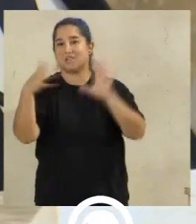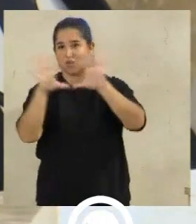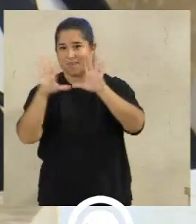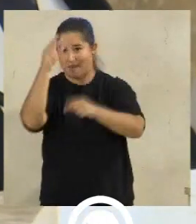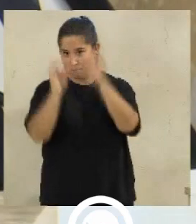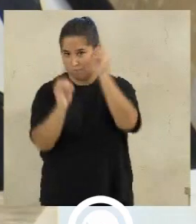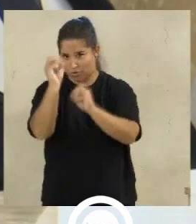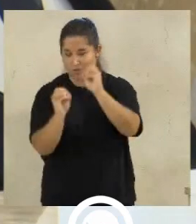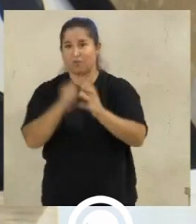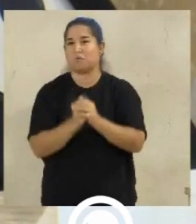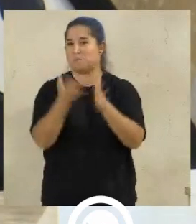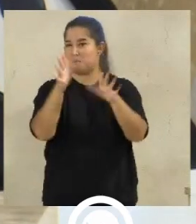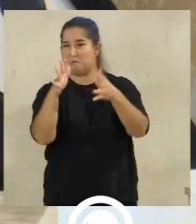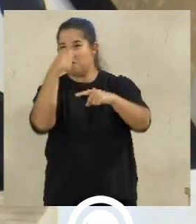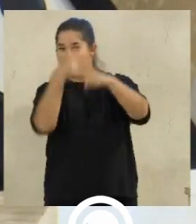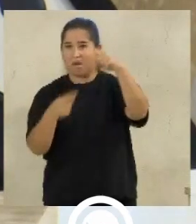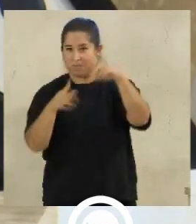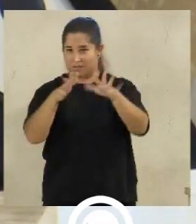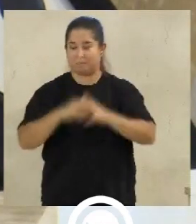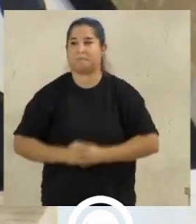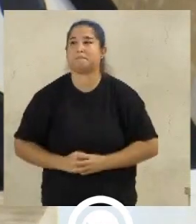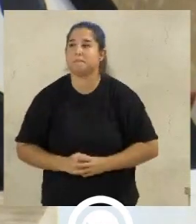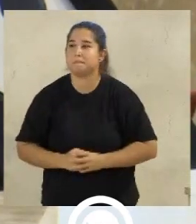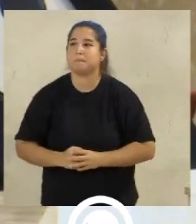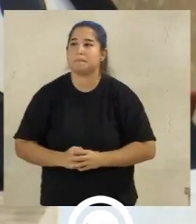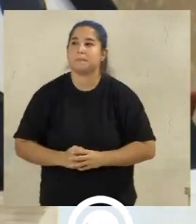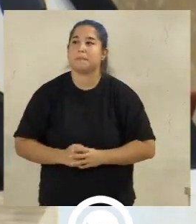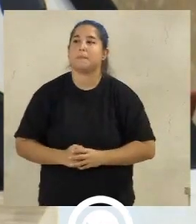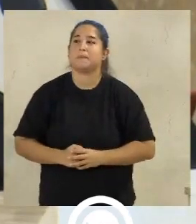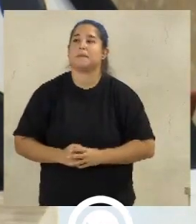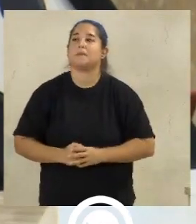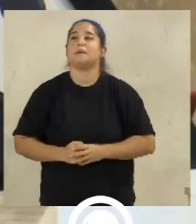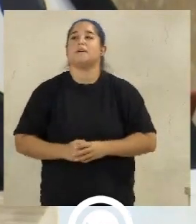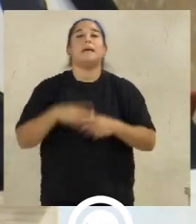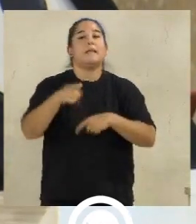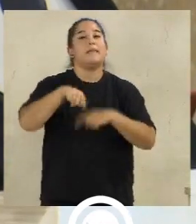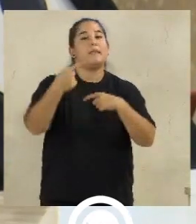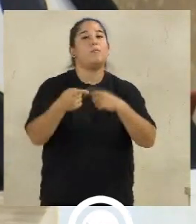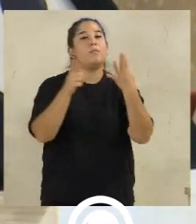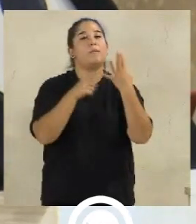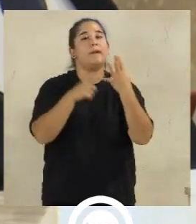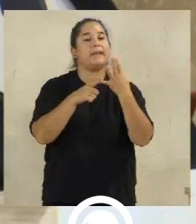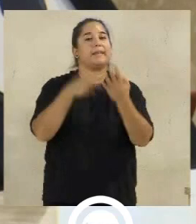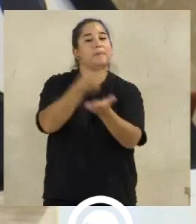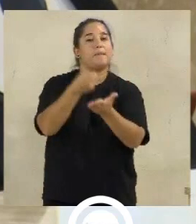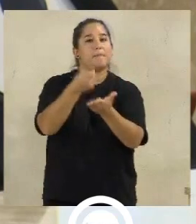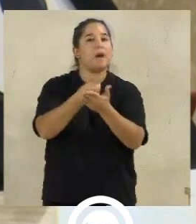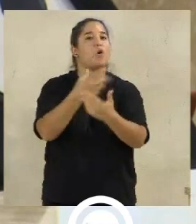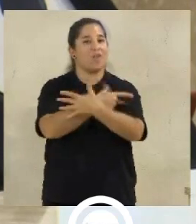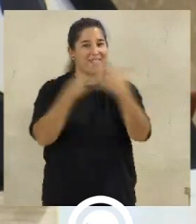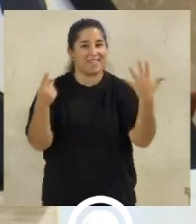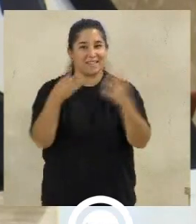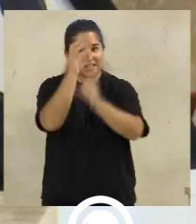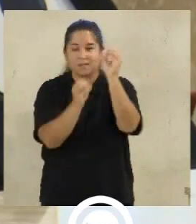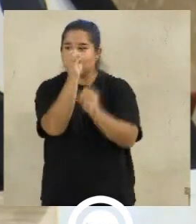debajo de la mitad de este importe. El periodo medio de pago, situado en 16,96 días, muy por debajo también del máximo